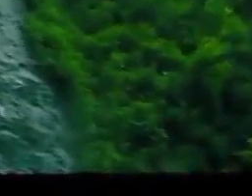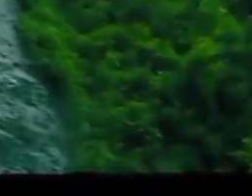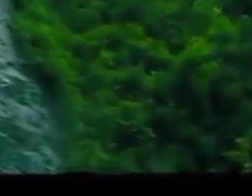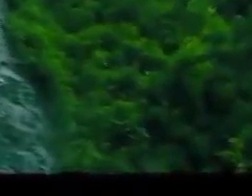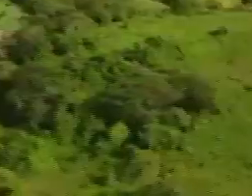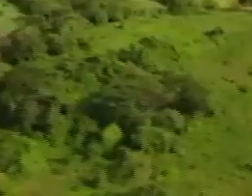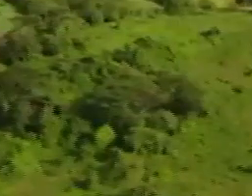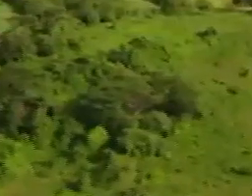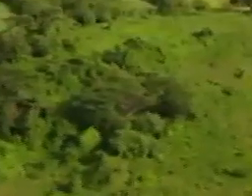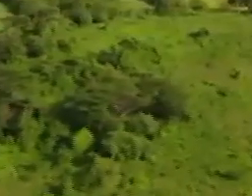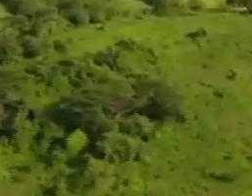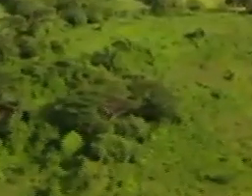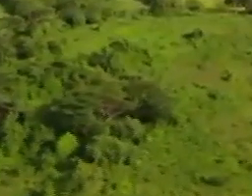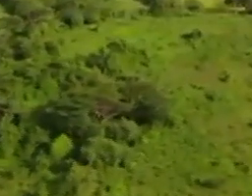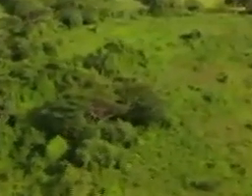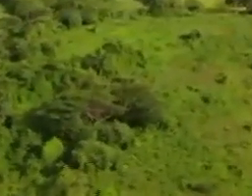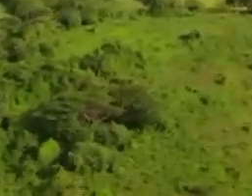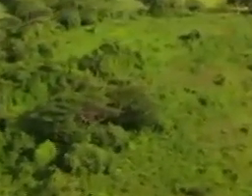Nicaragua